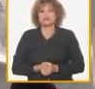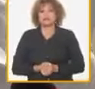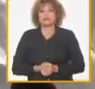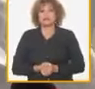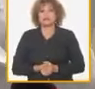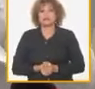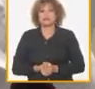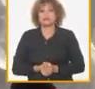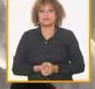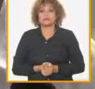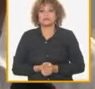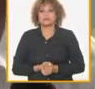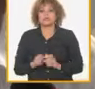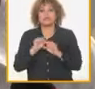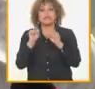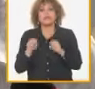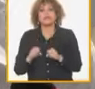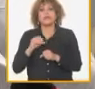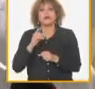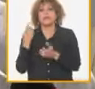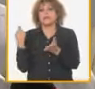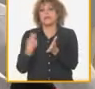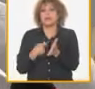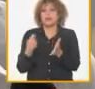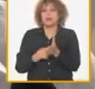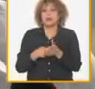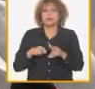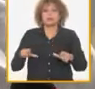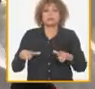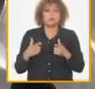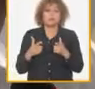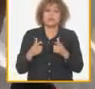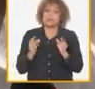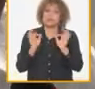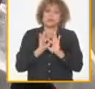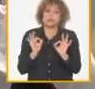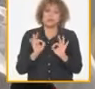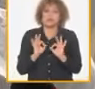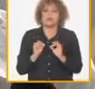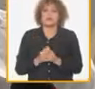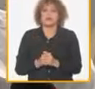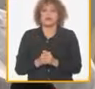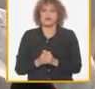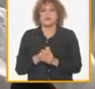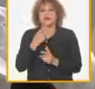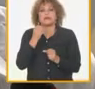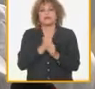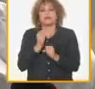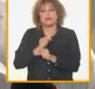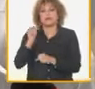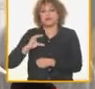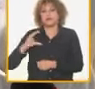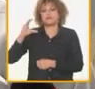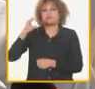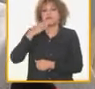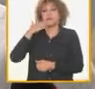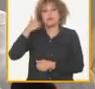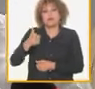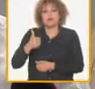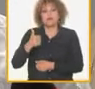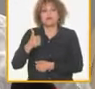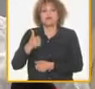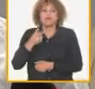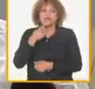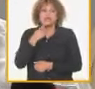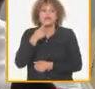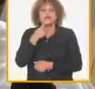adecuadamente los sistemas de pago ni el decreto 87 para estimular la fuerza productiva y que esa fuerza productiva